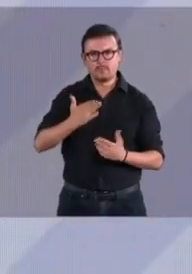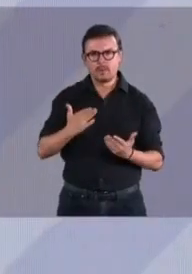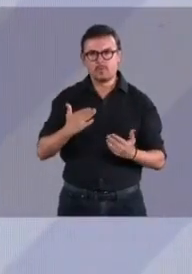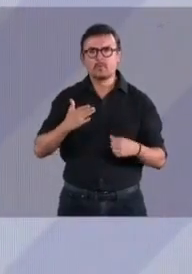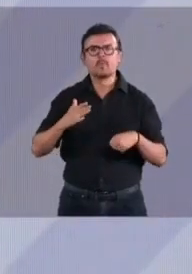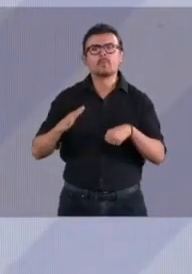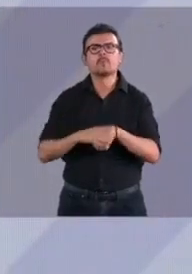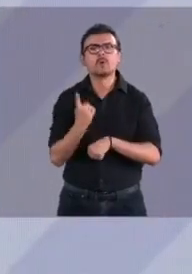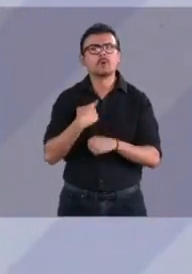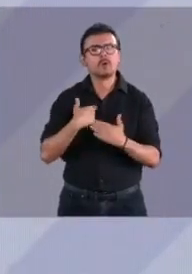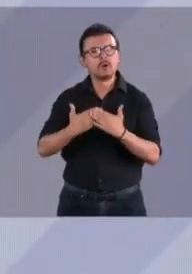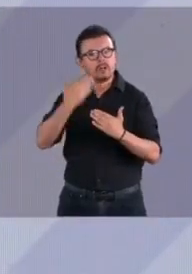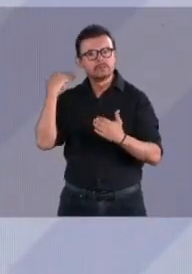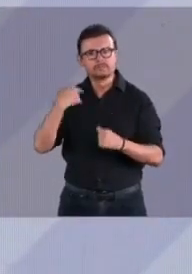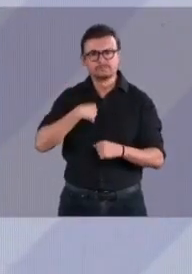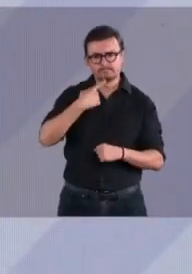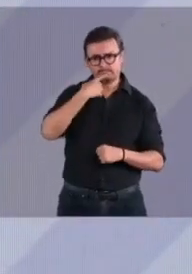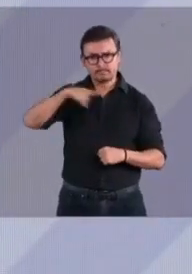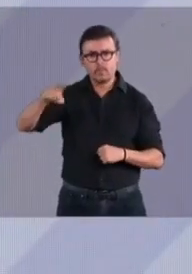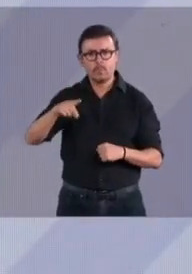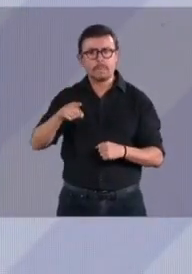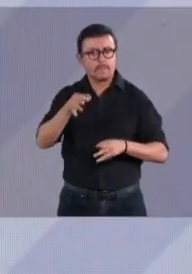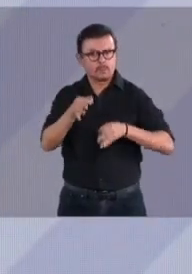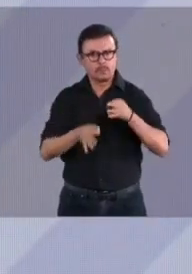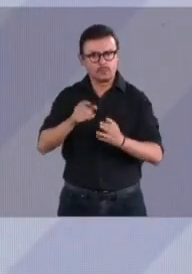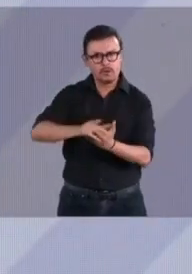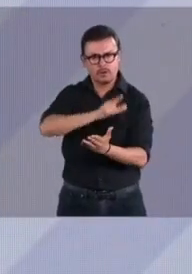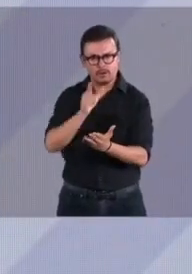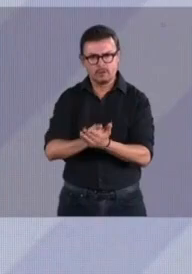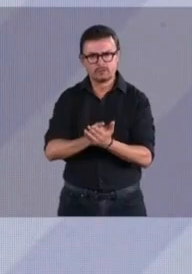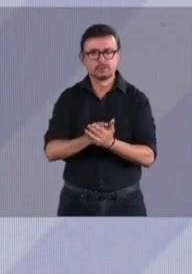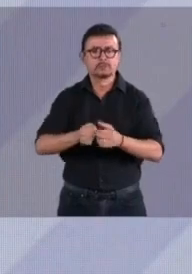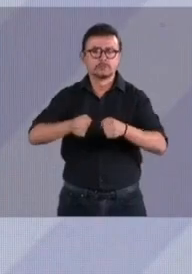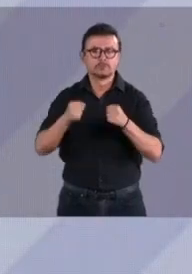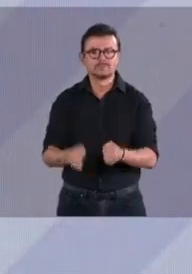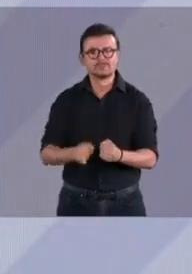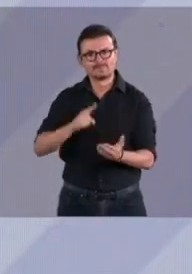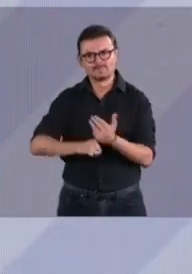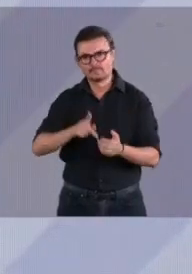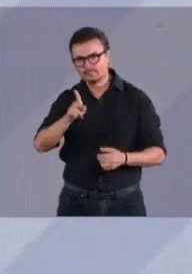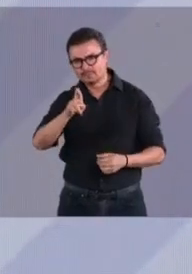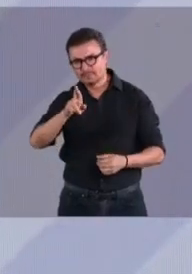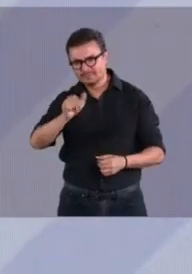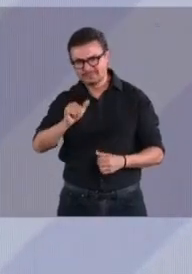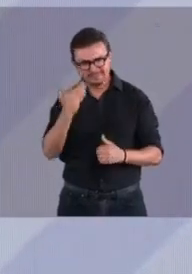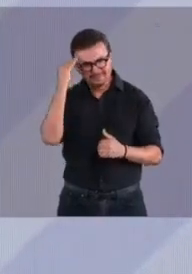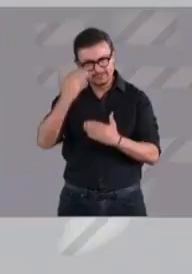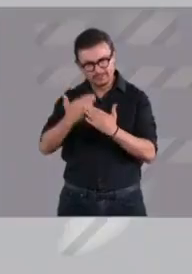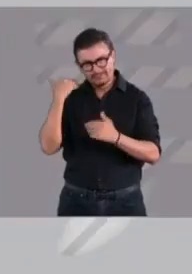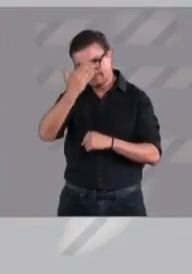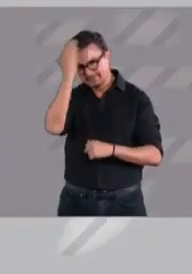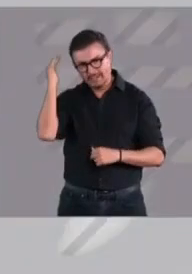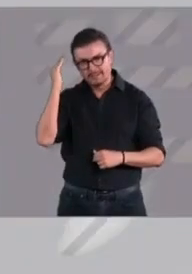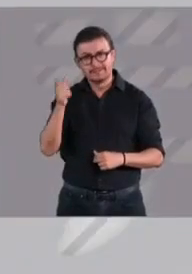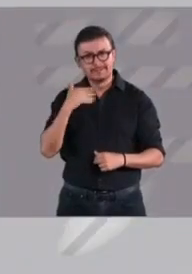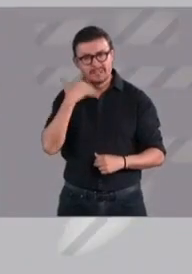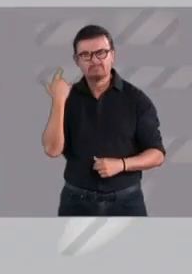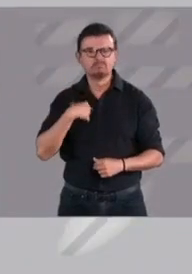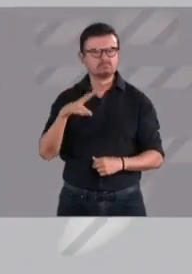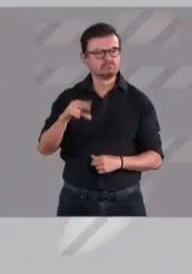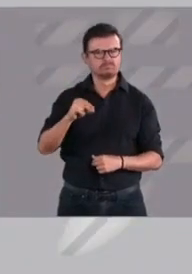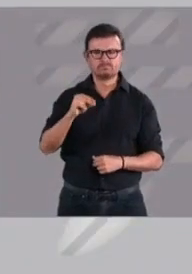promovimos nosotros, no pasó la ley de seguridad interior que el gobierno del PRI con Peña Nieto intentó hacer para perpetuar la